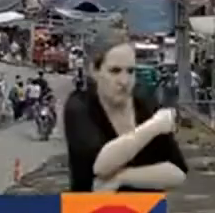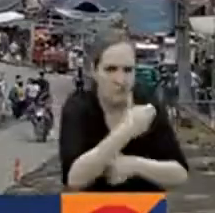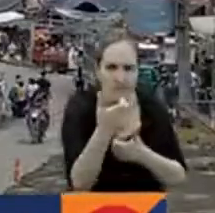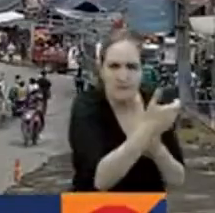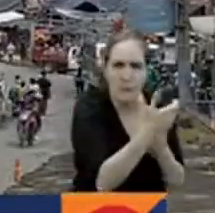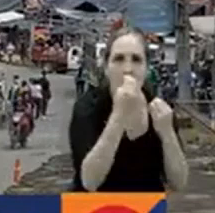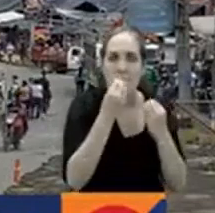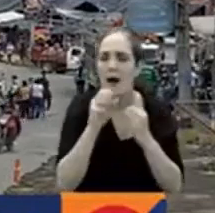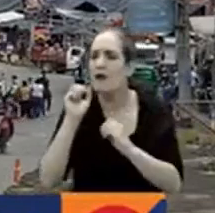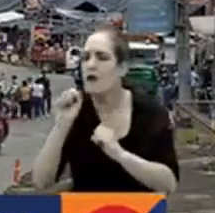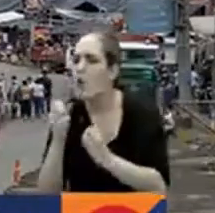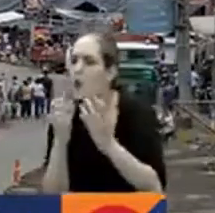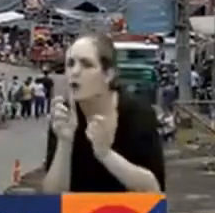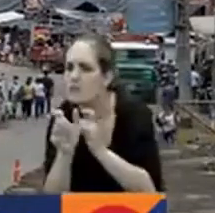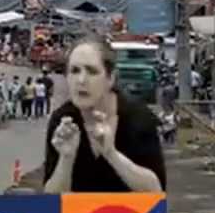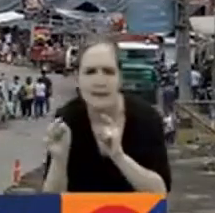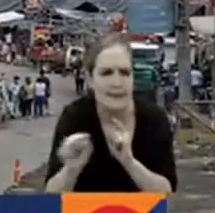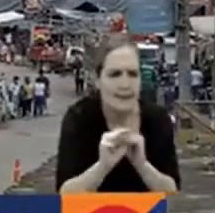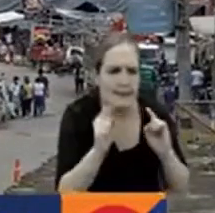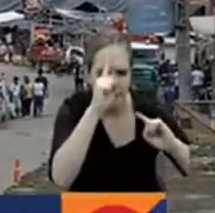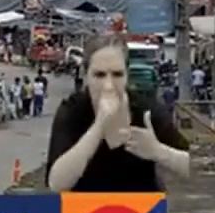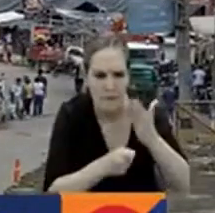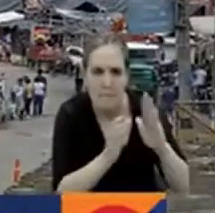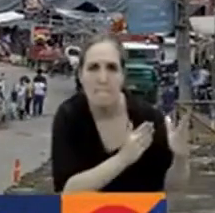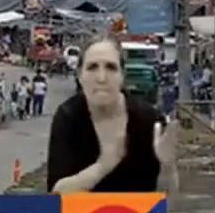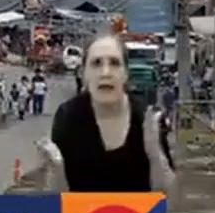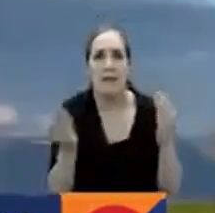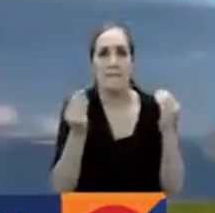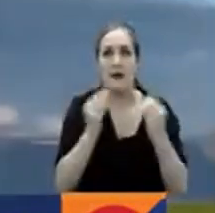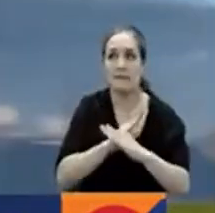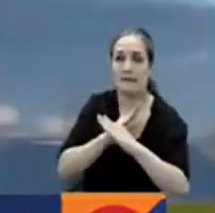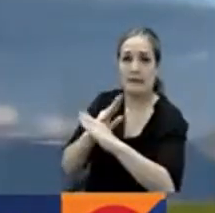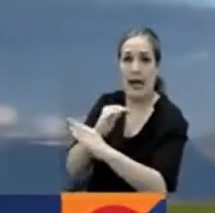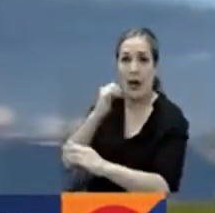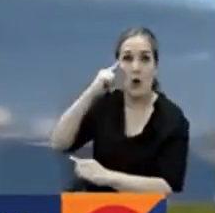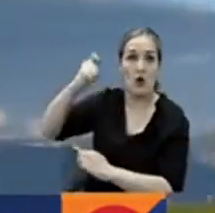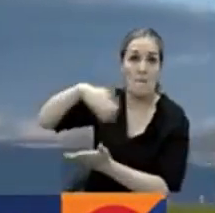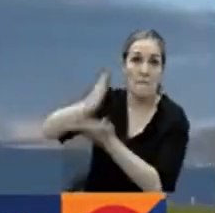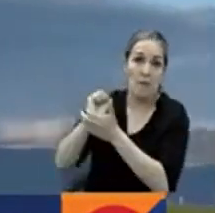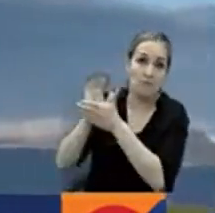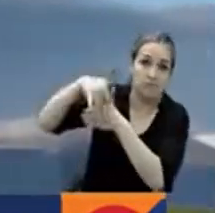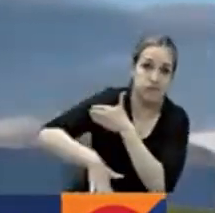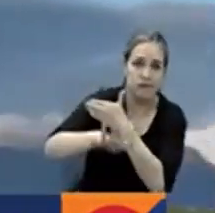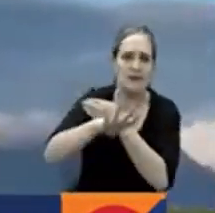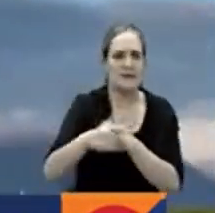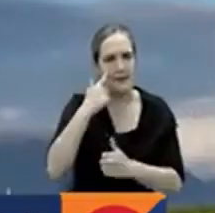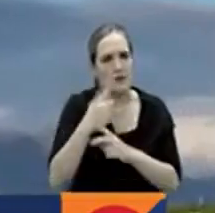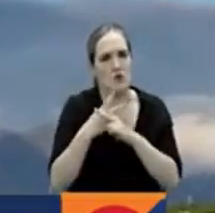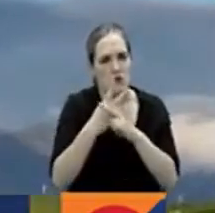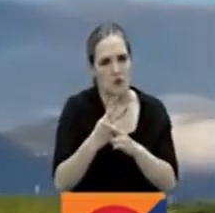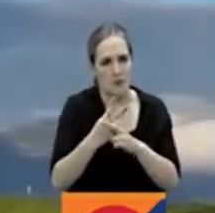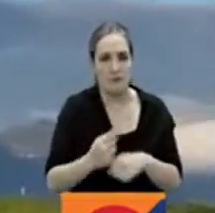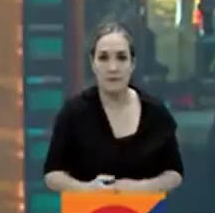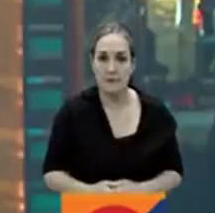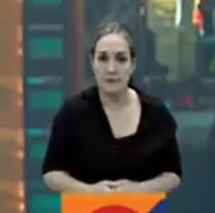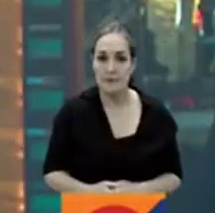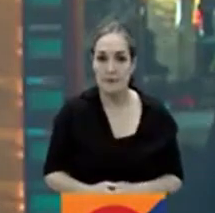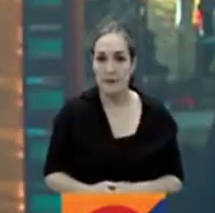pedagogías y para diseñar también un plan para mitigar el riesgo ante una eventual erupción por el volcán Nevado del Ruiz.